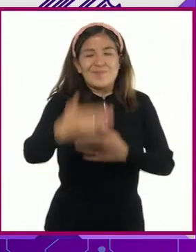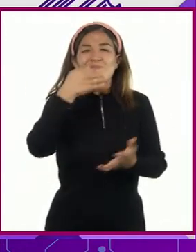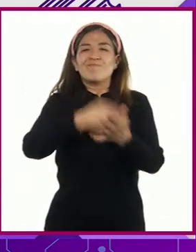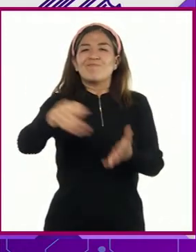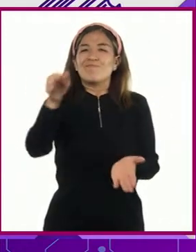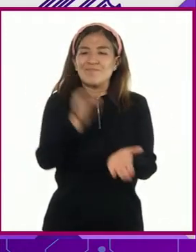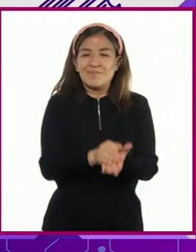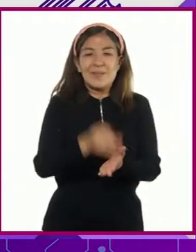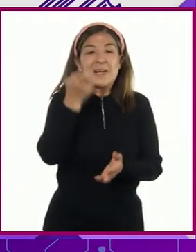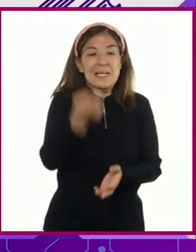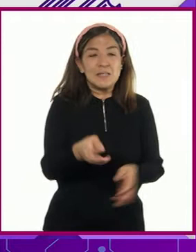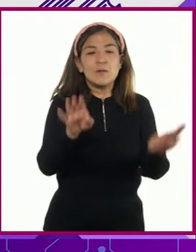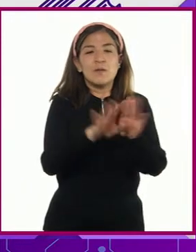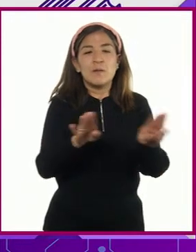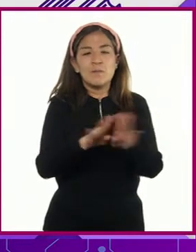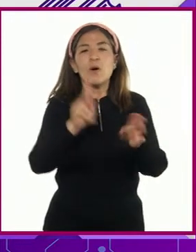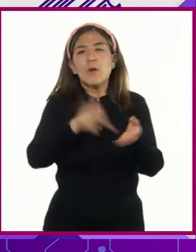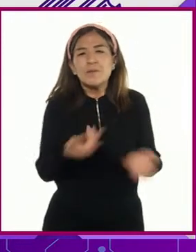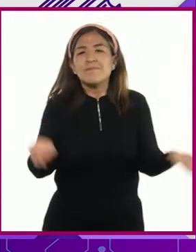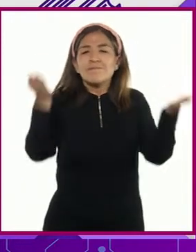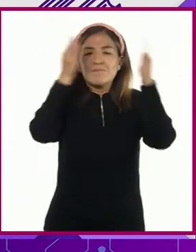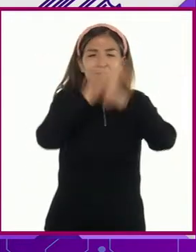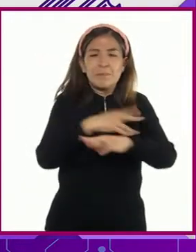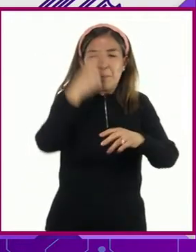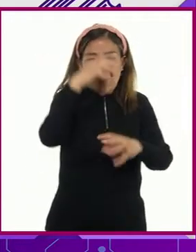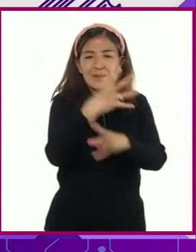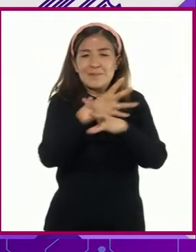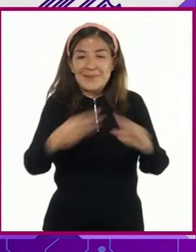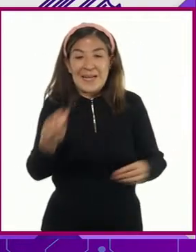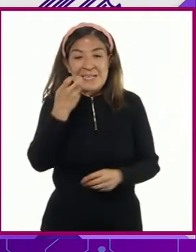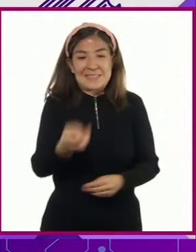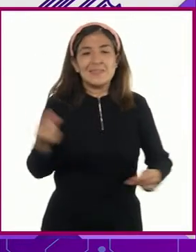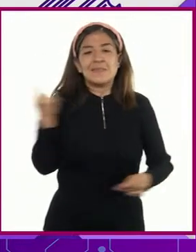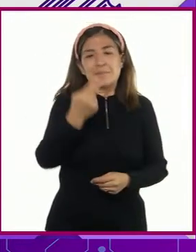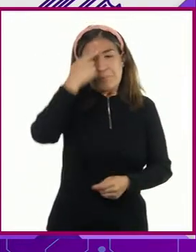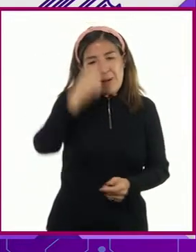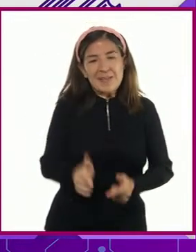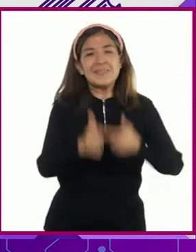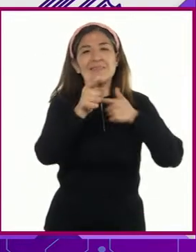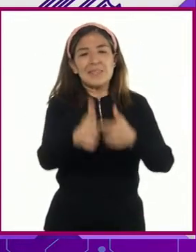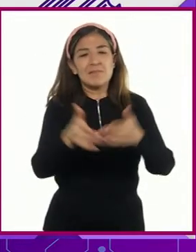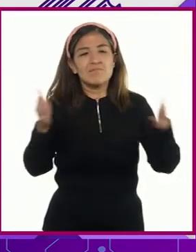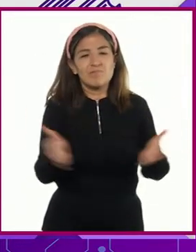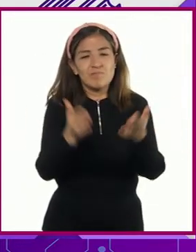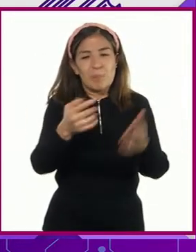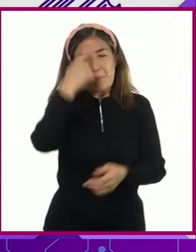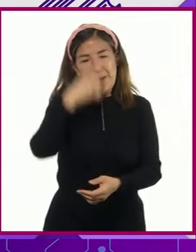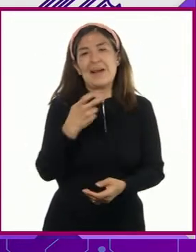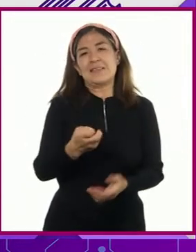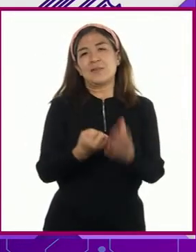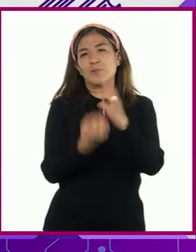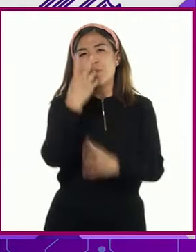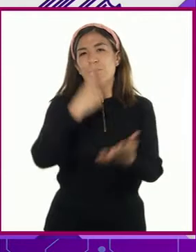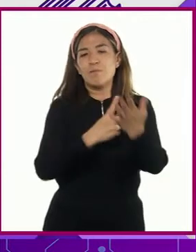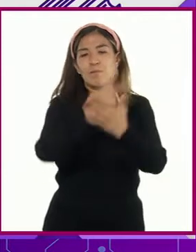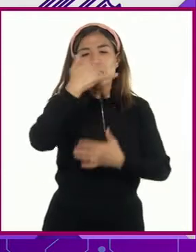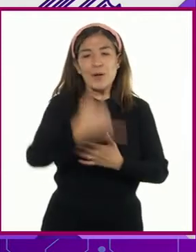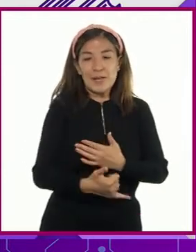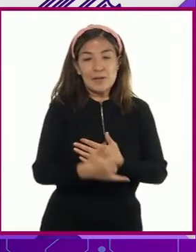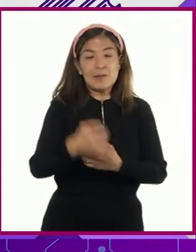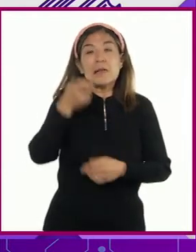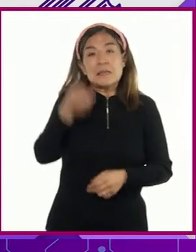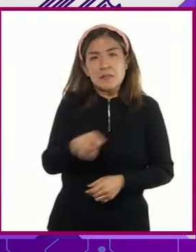porque la reconciliación es el motor que necesitábamos para seguir adelante con nuestros proyectos y así